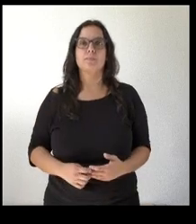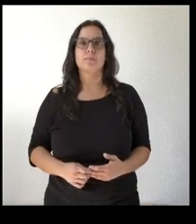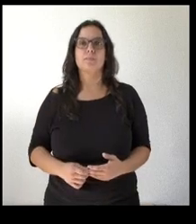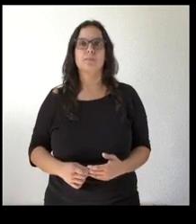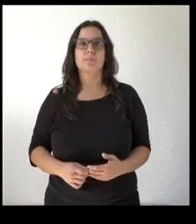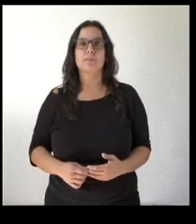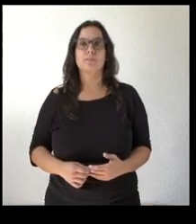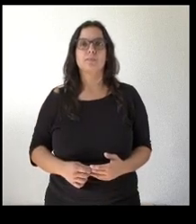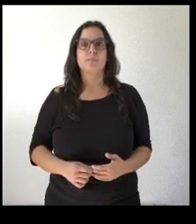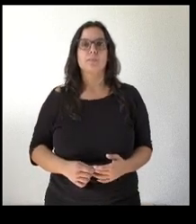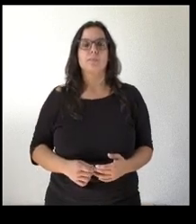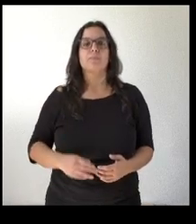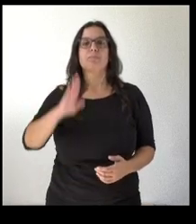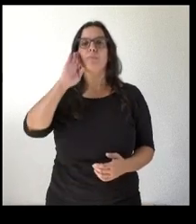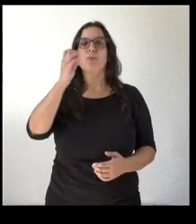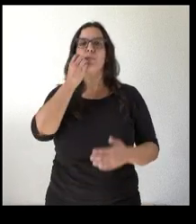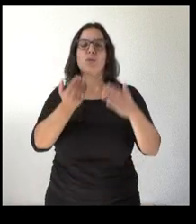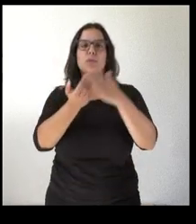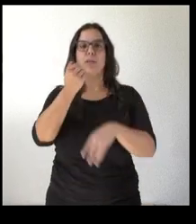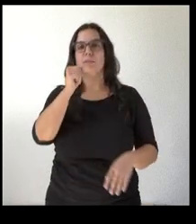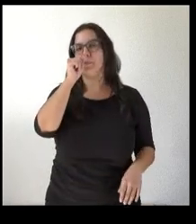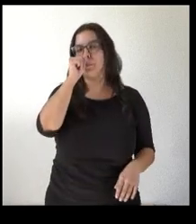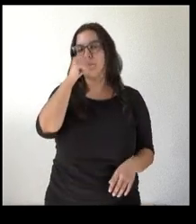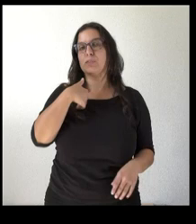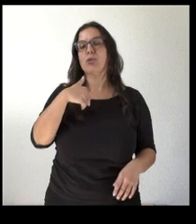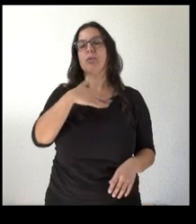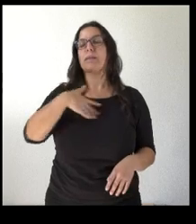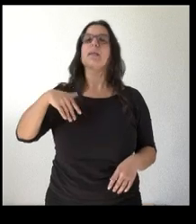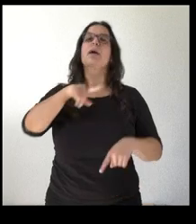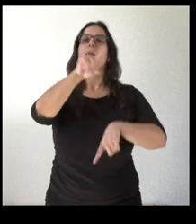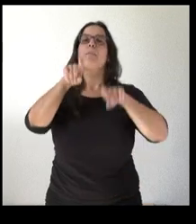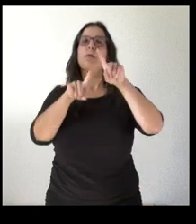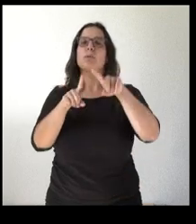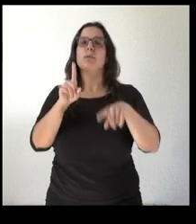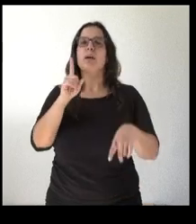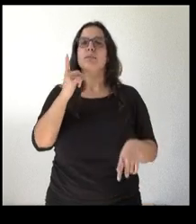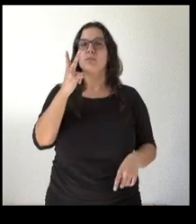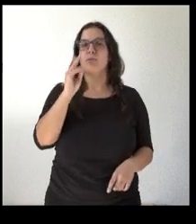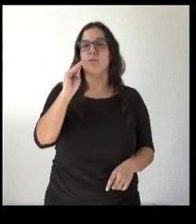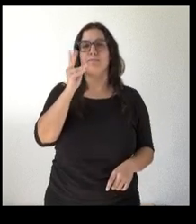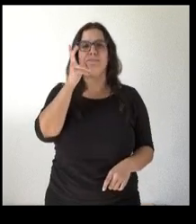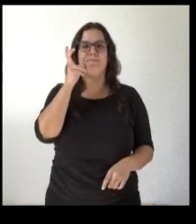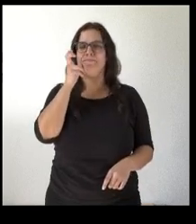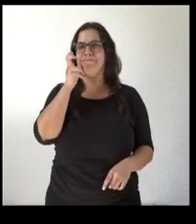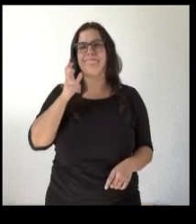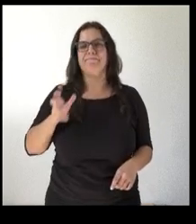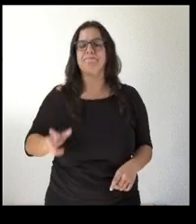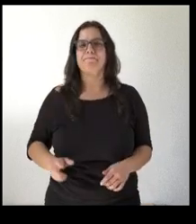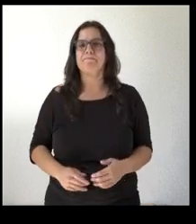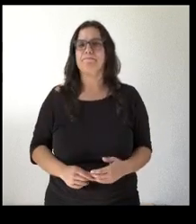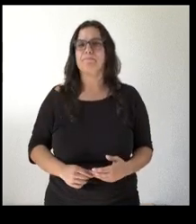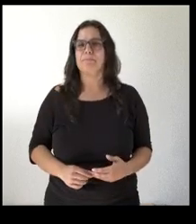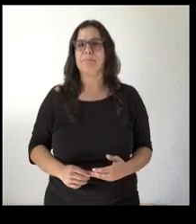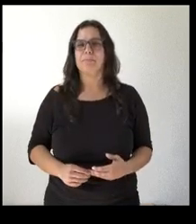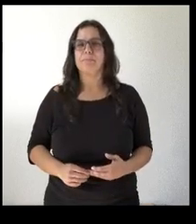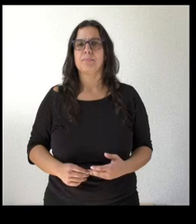Buenos días quería preguntarle dos preguntas al consejero de presión una en detalle de lo que ha aprobado si